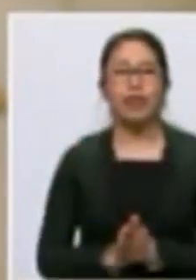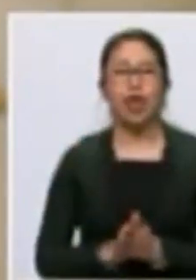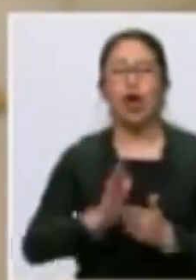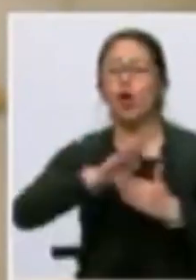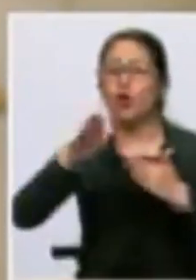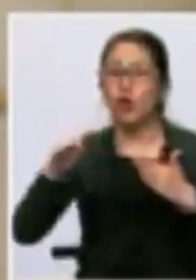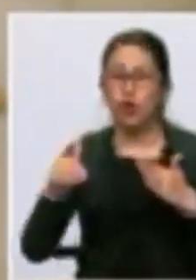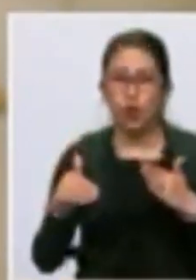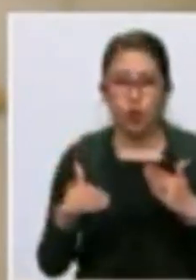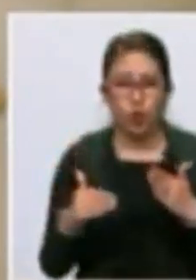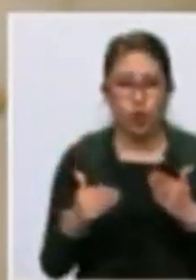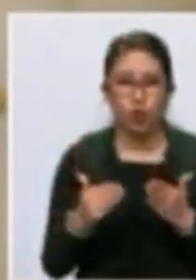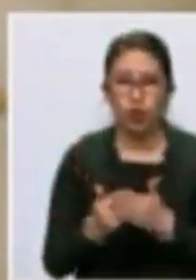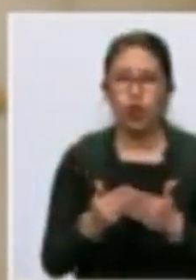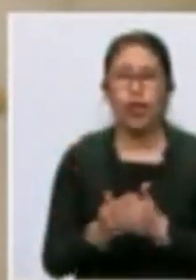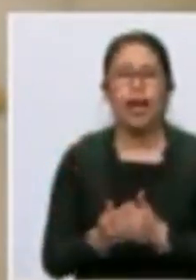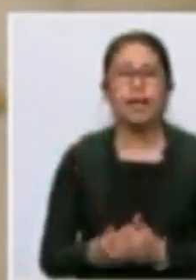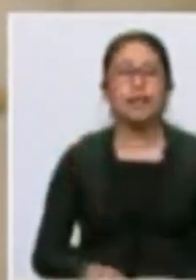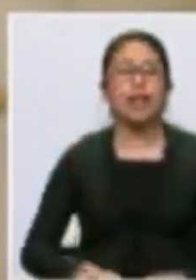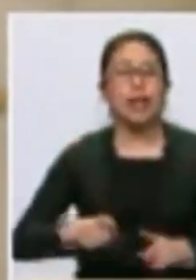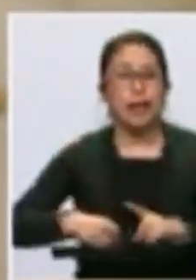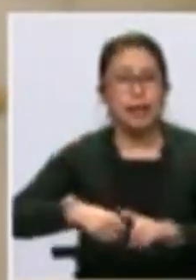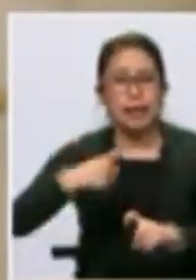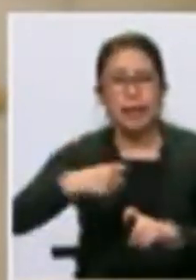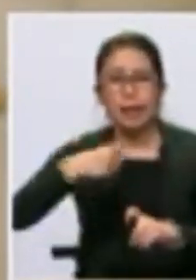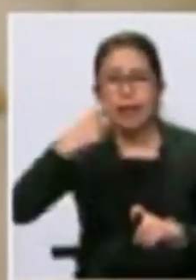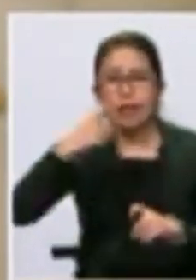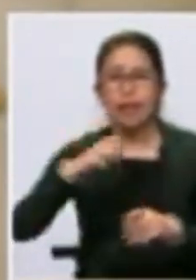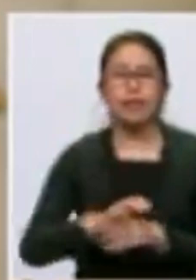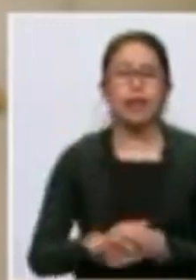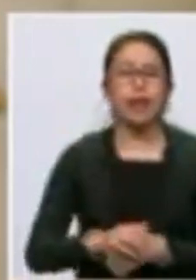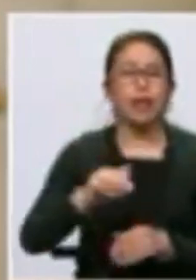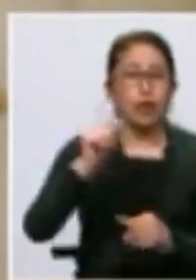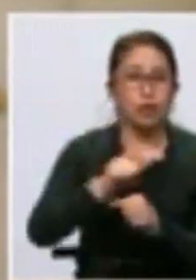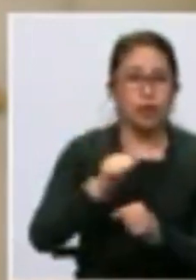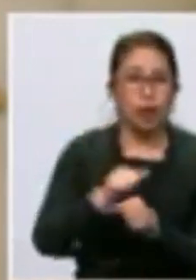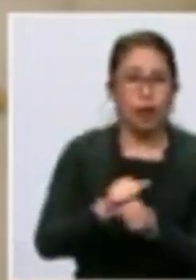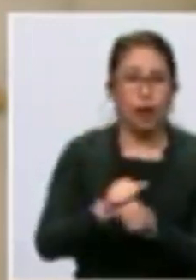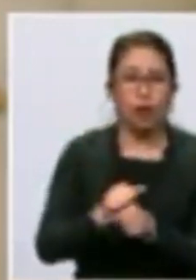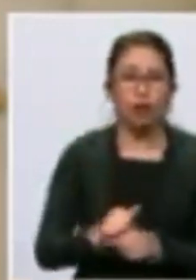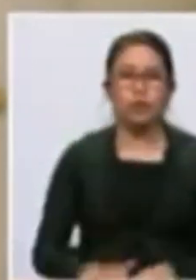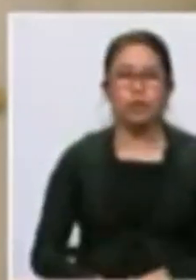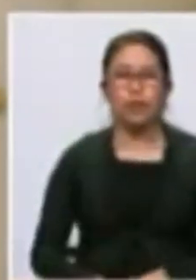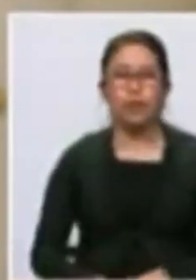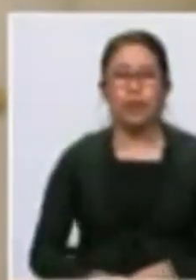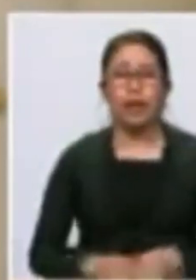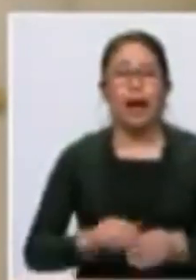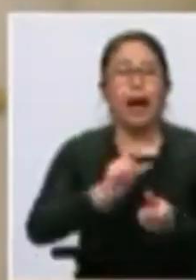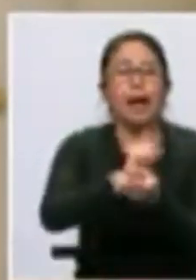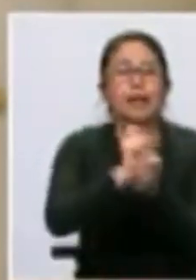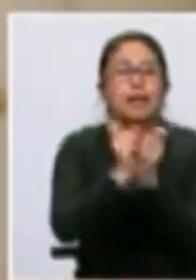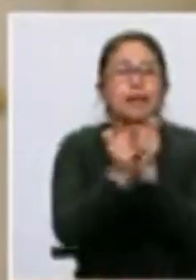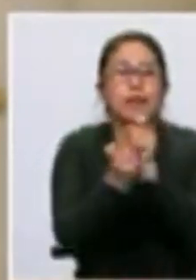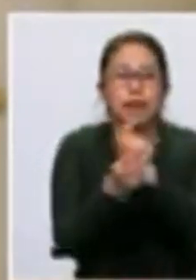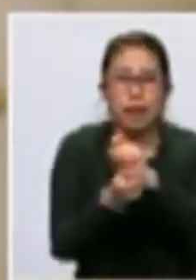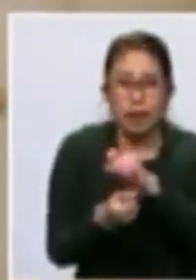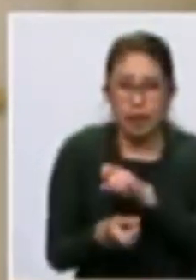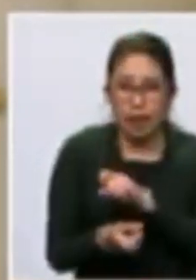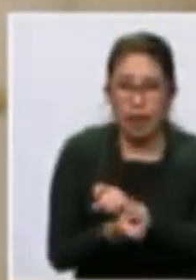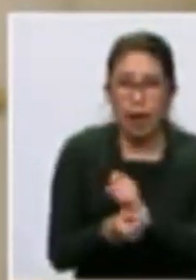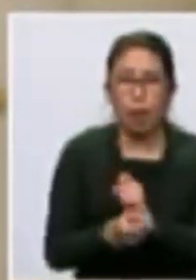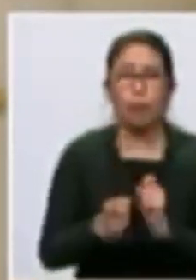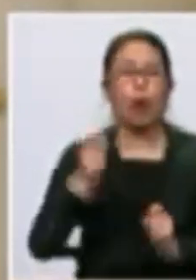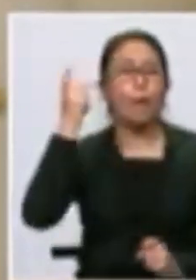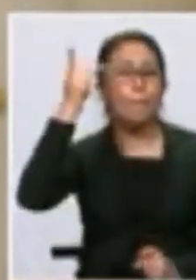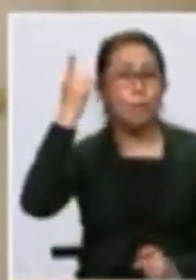todas las conquistas sociales y laborales del movimiento obrero boliviano. La modernización social, política